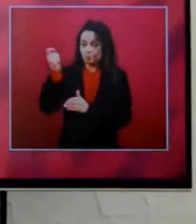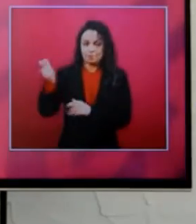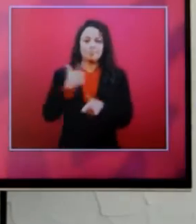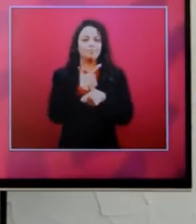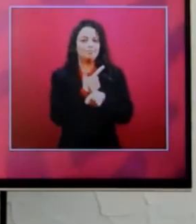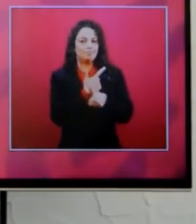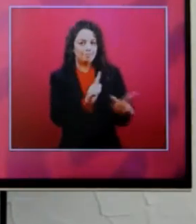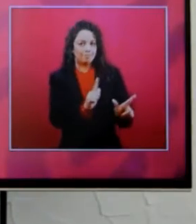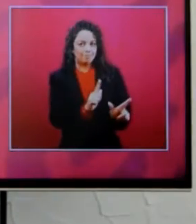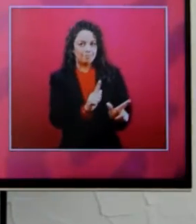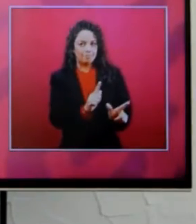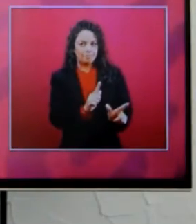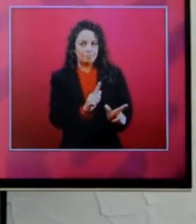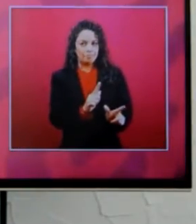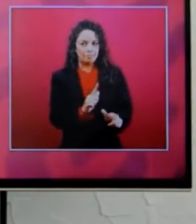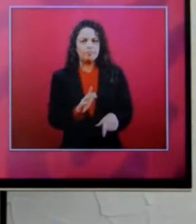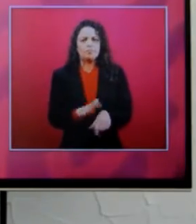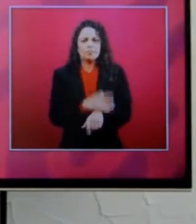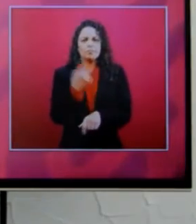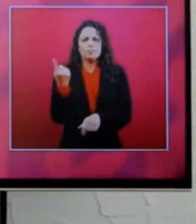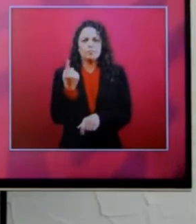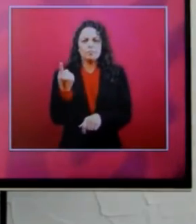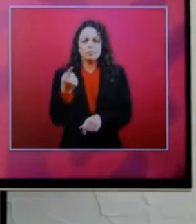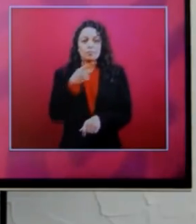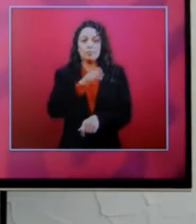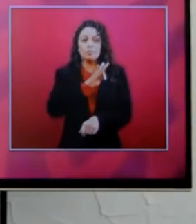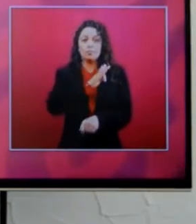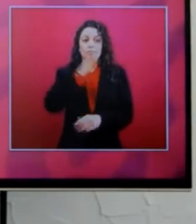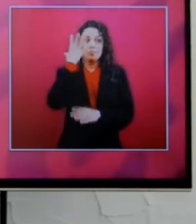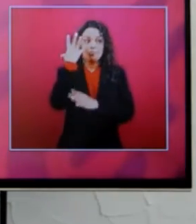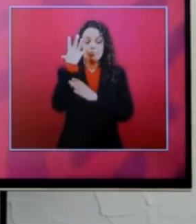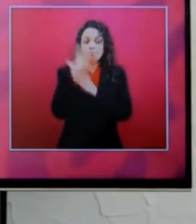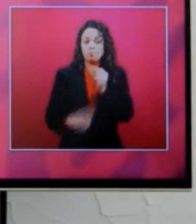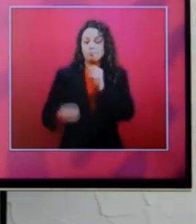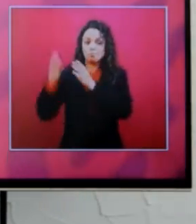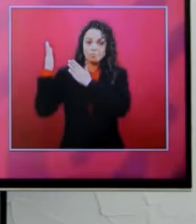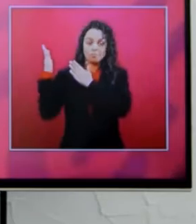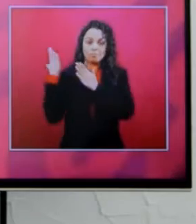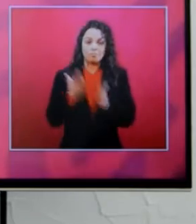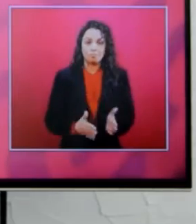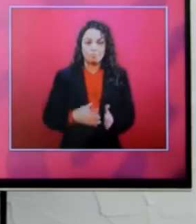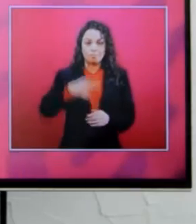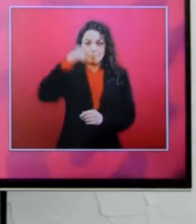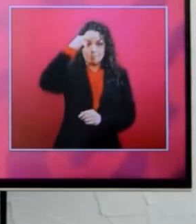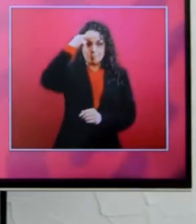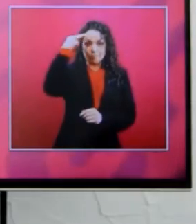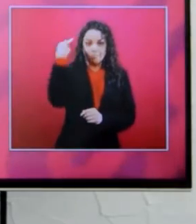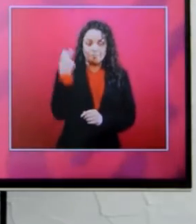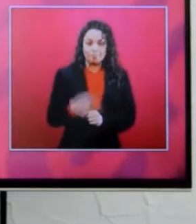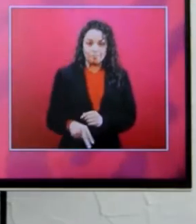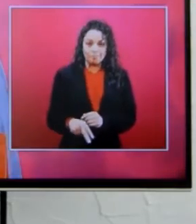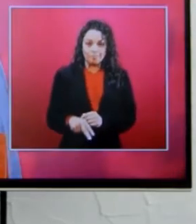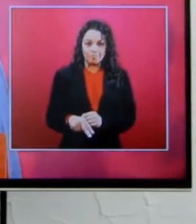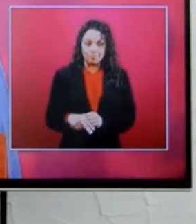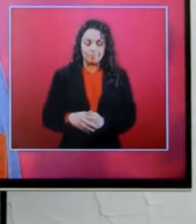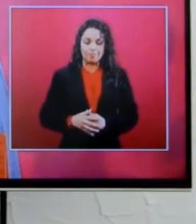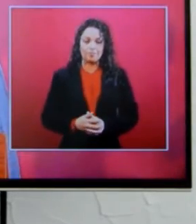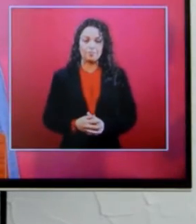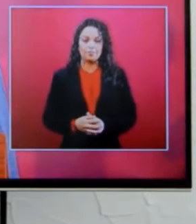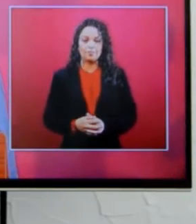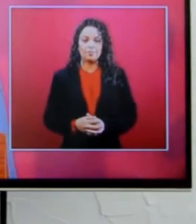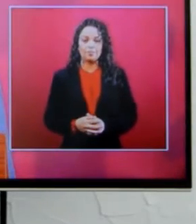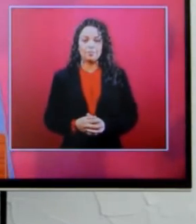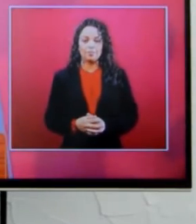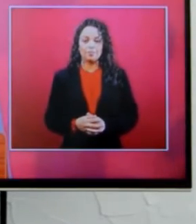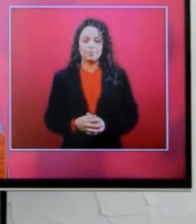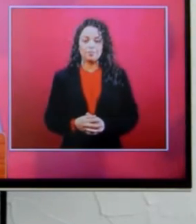La propuesta que hizo hoy Carlos Pozos, por ejemplo, es que si se podía abrir alguna sección en la conferencia de Palacio